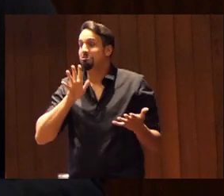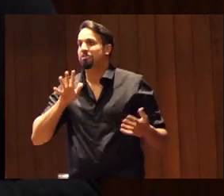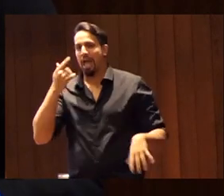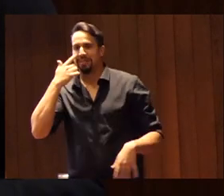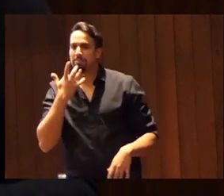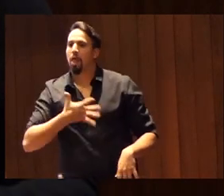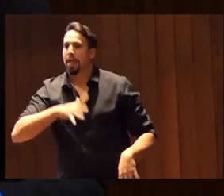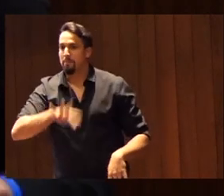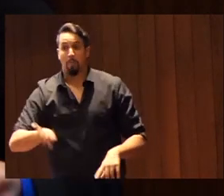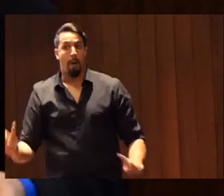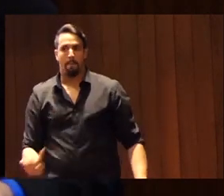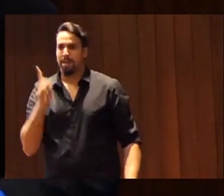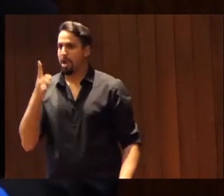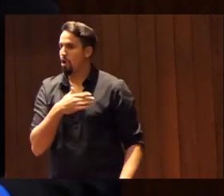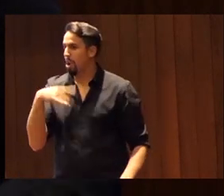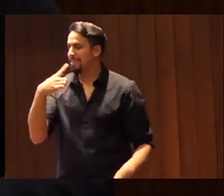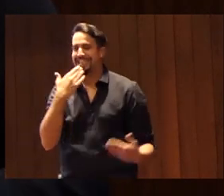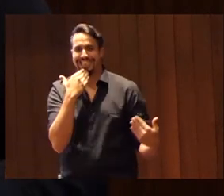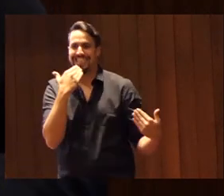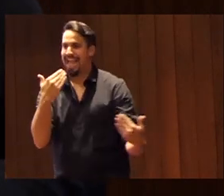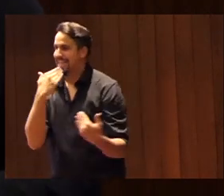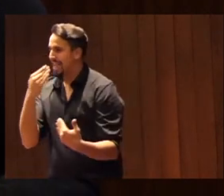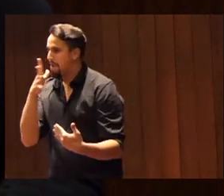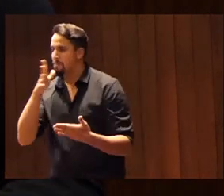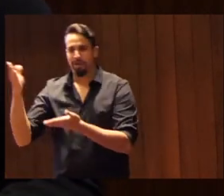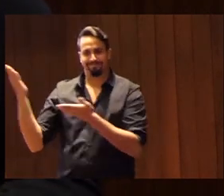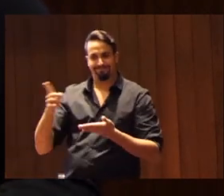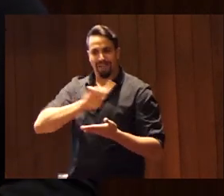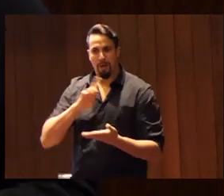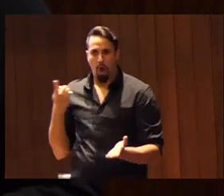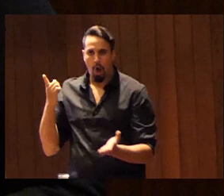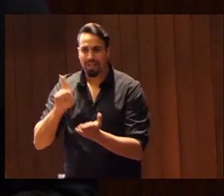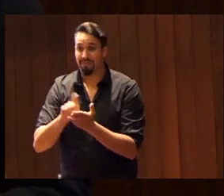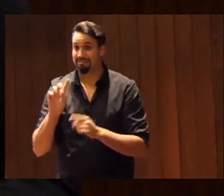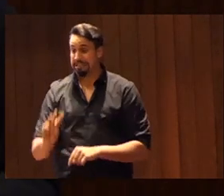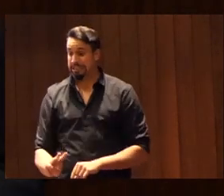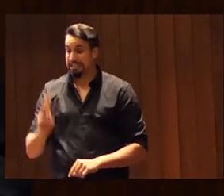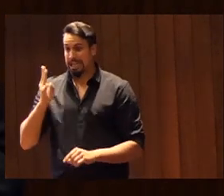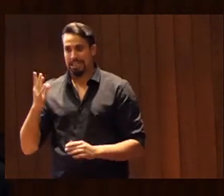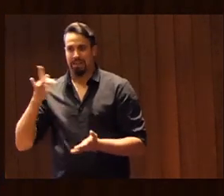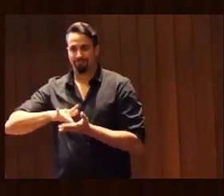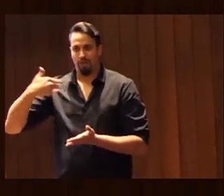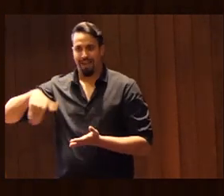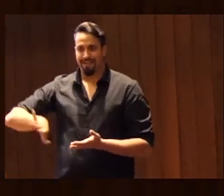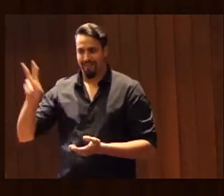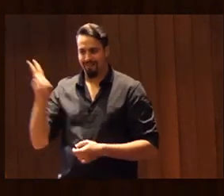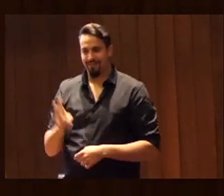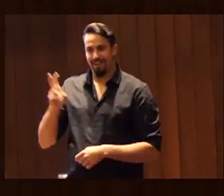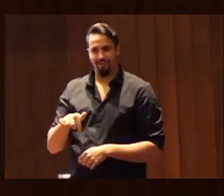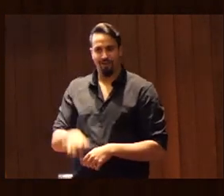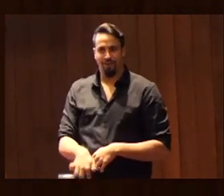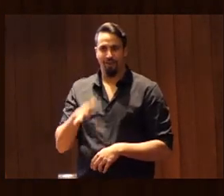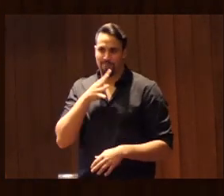Bueno, en primer lugar y ante todo, muchas gracias por la invitación una vez más. Es la tercera vez que asisto, que estoy